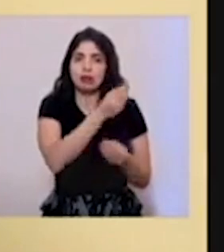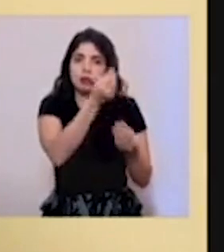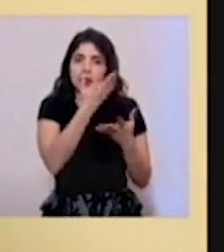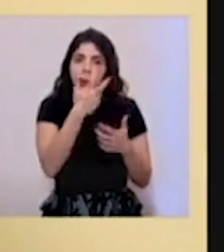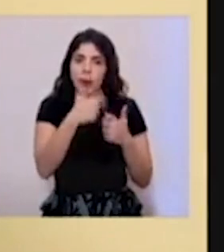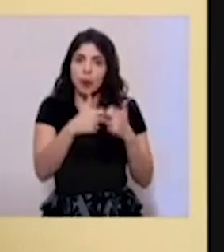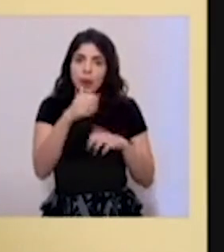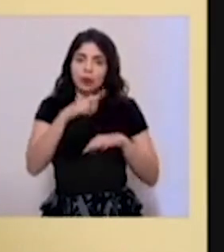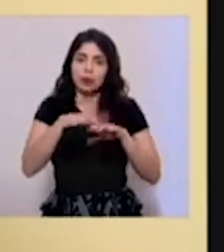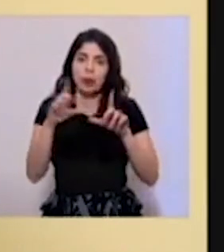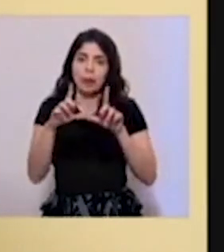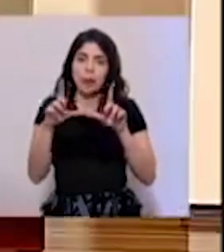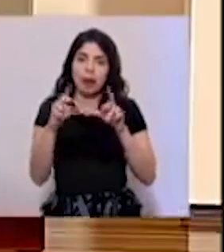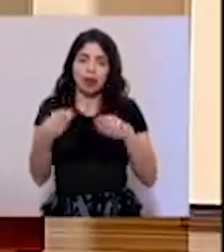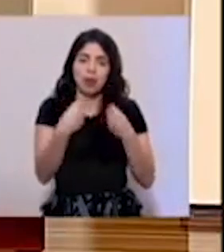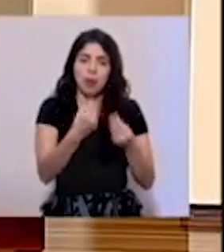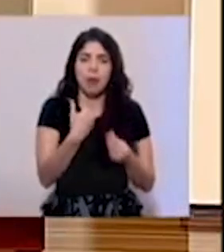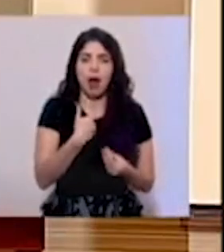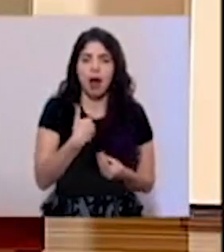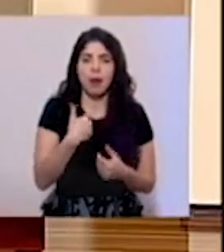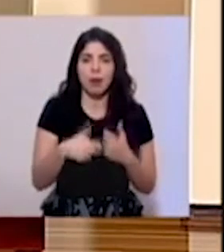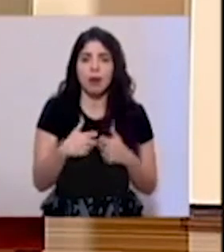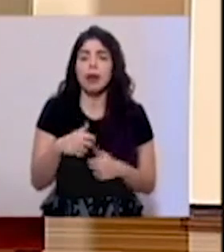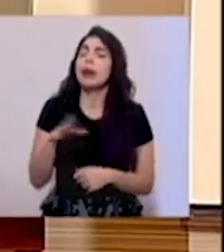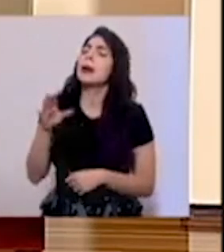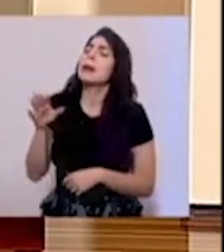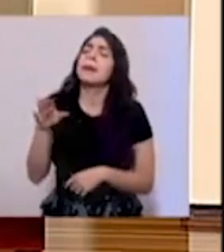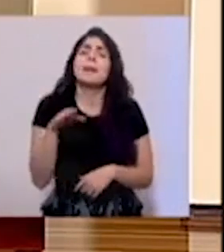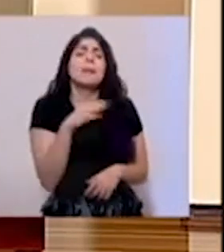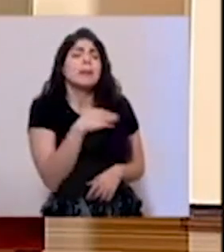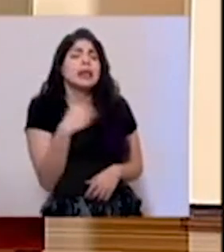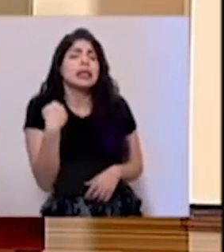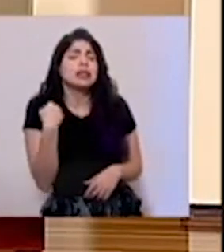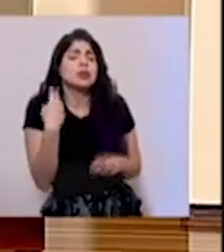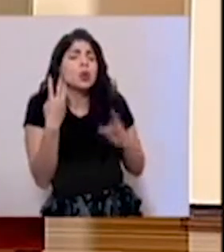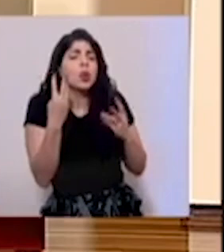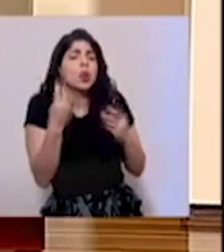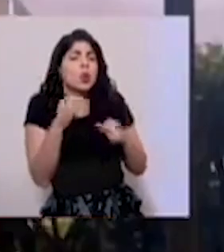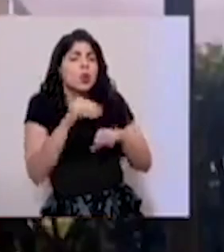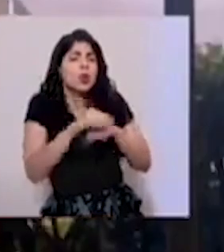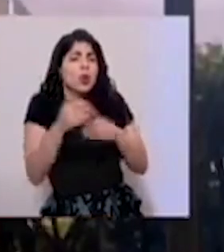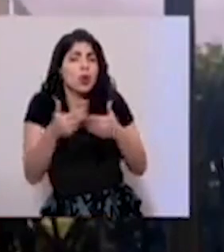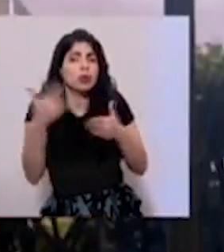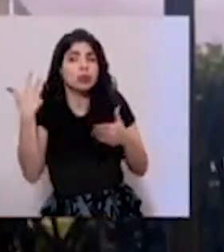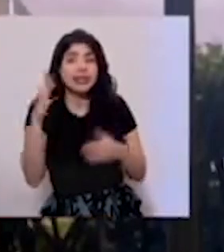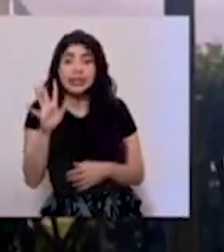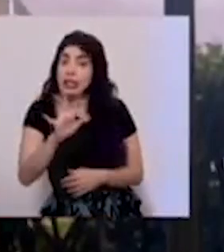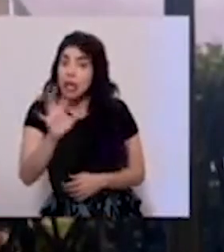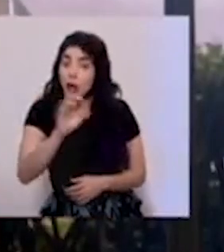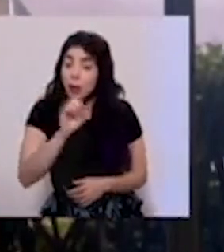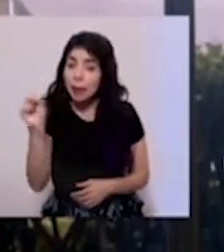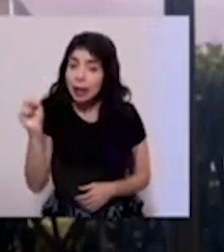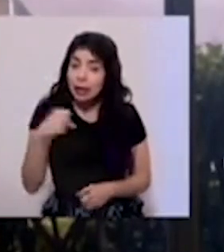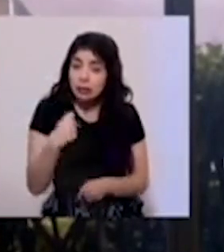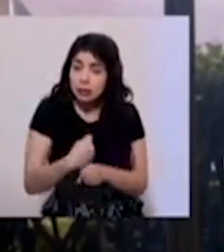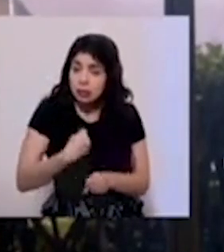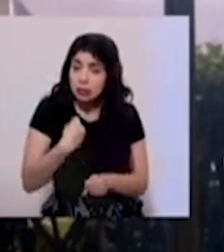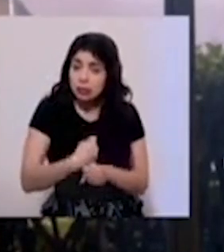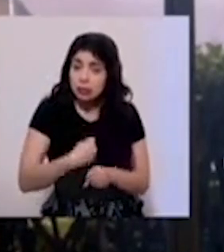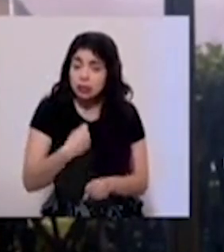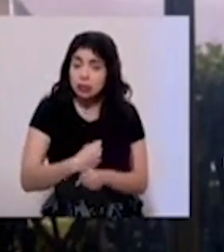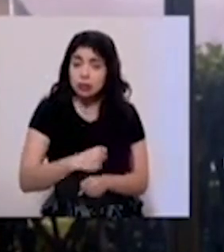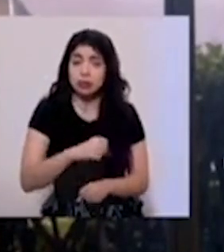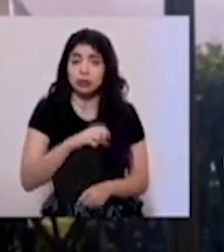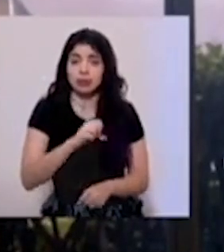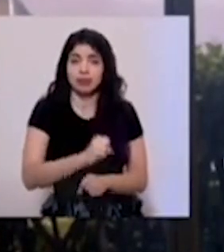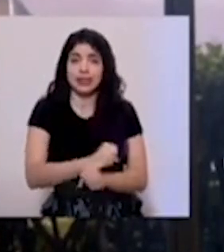respecto a la devolución. Señor Ministro, ¿cuánto ha incidido, tras cinco meses, de todo este poderativo de seguridad extraordinario